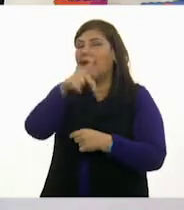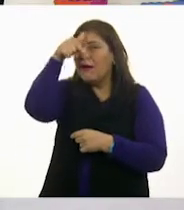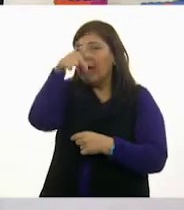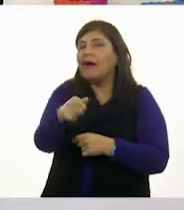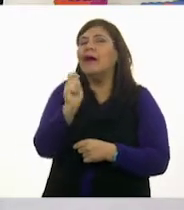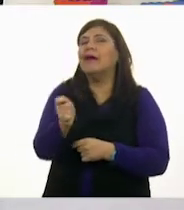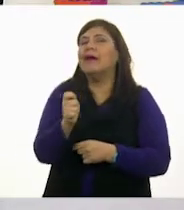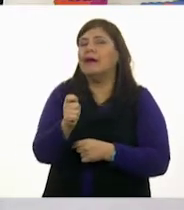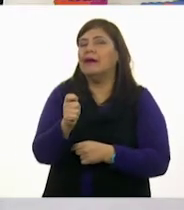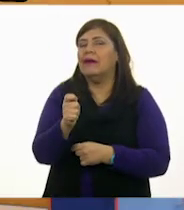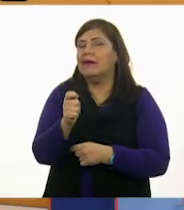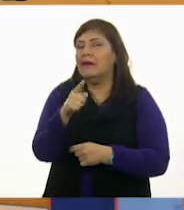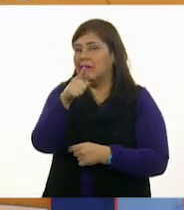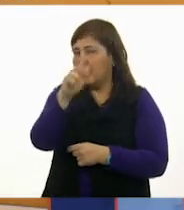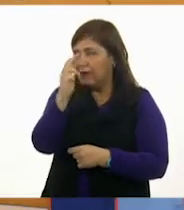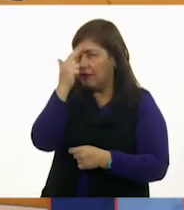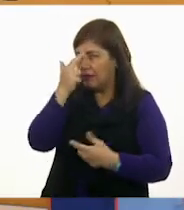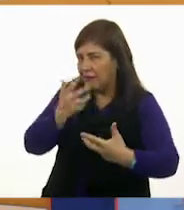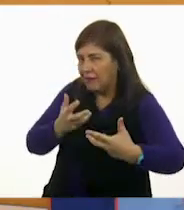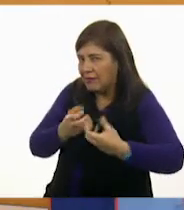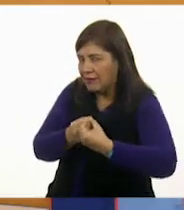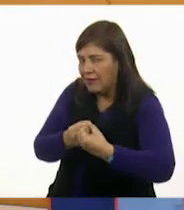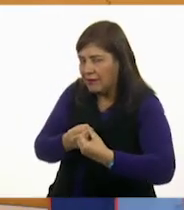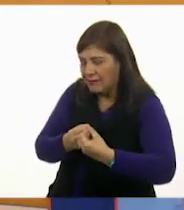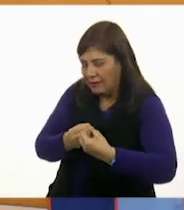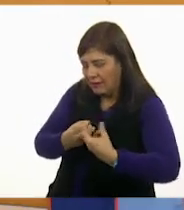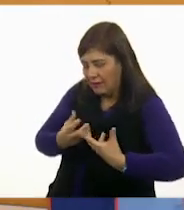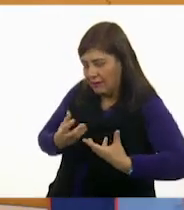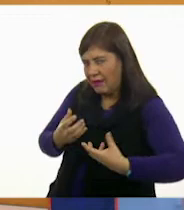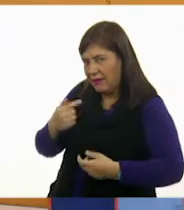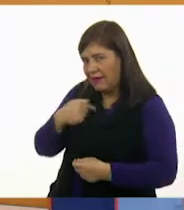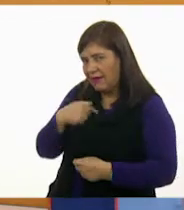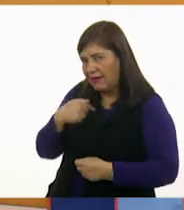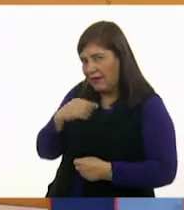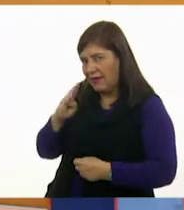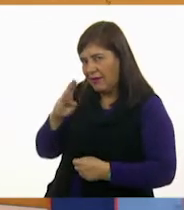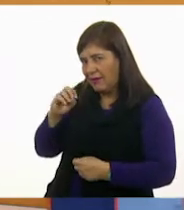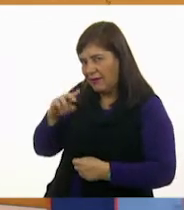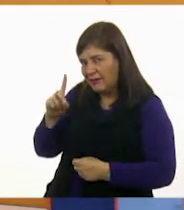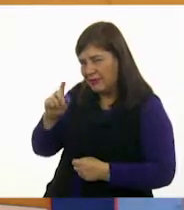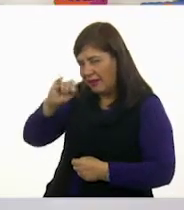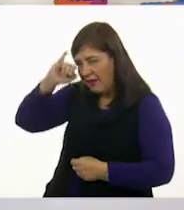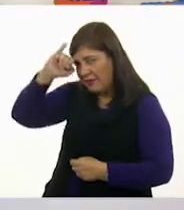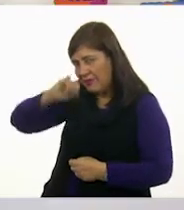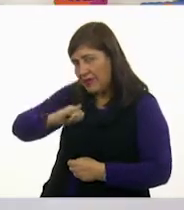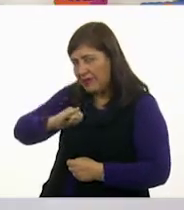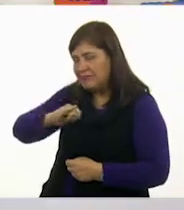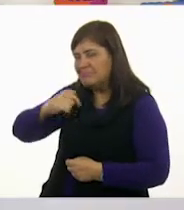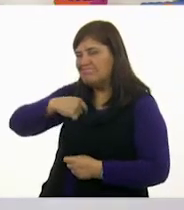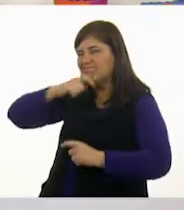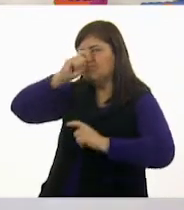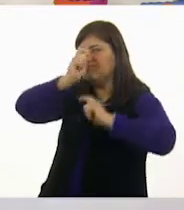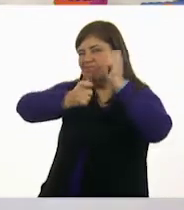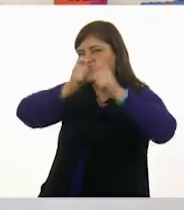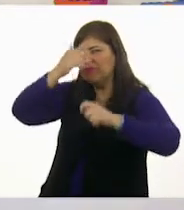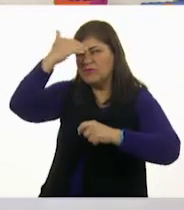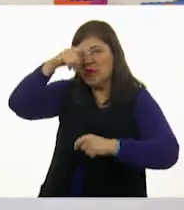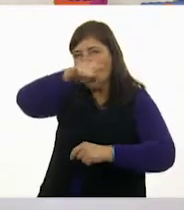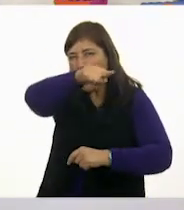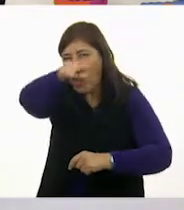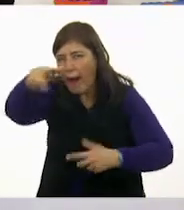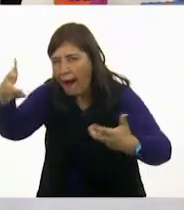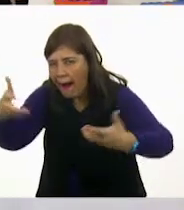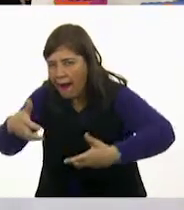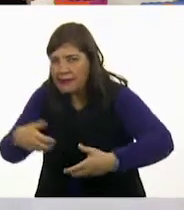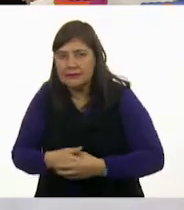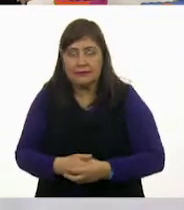que están con Bond, Fefe Bond, y sabe todo lo que están haciendo. Y entonces,